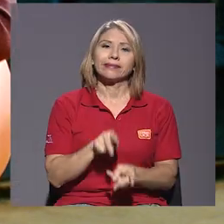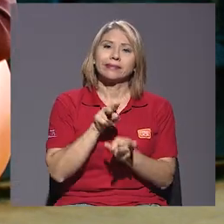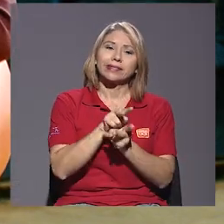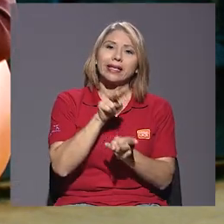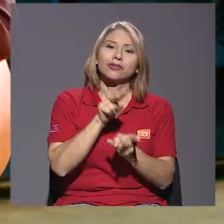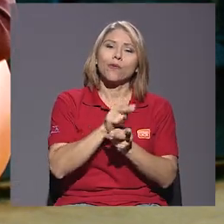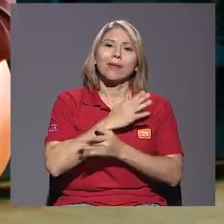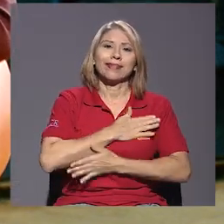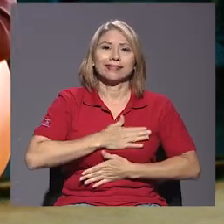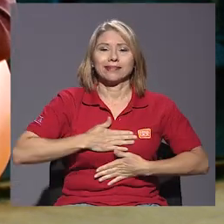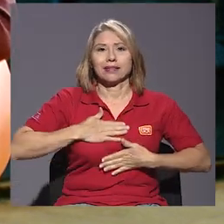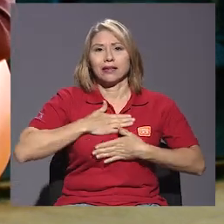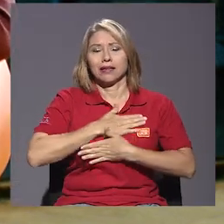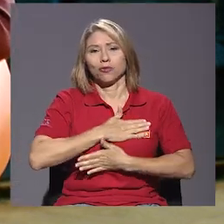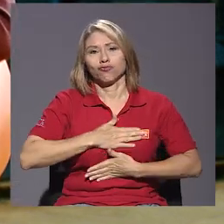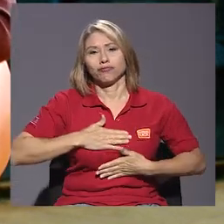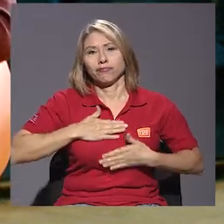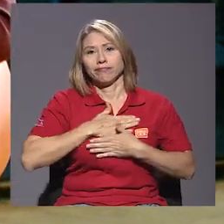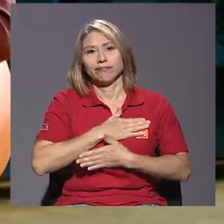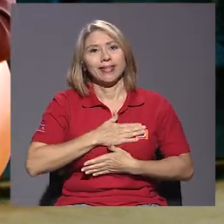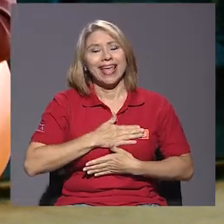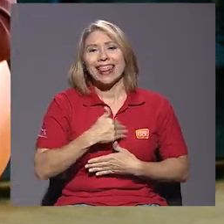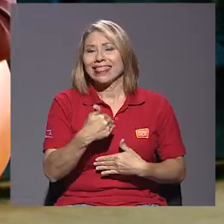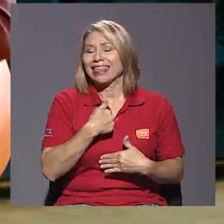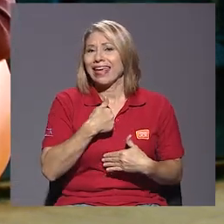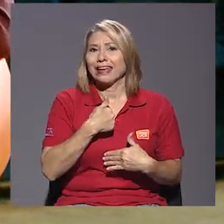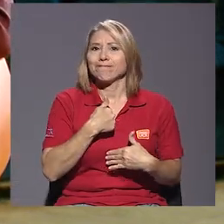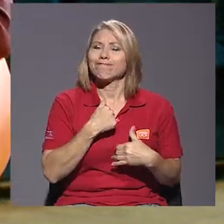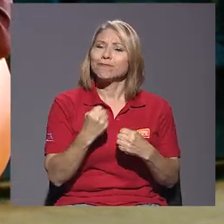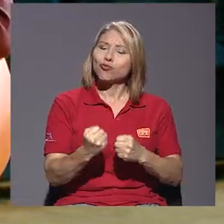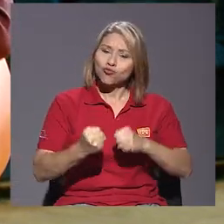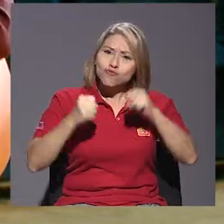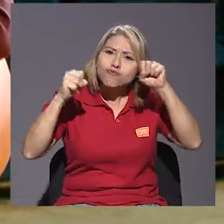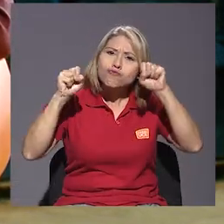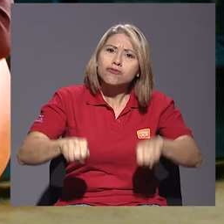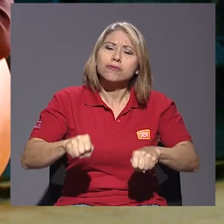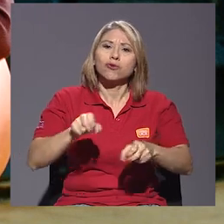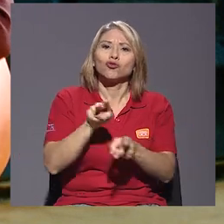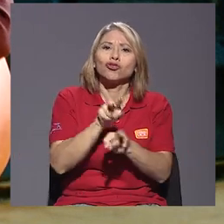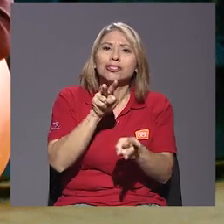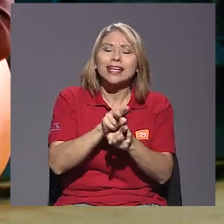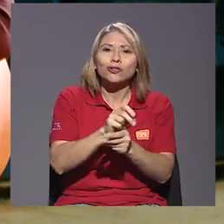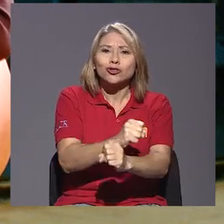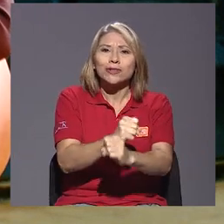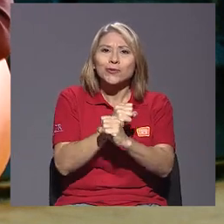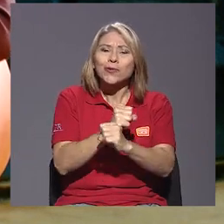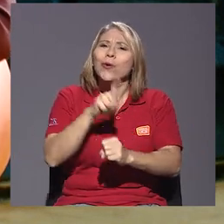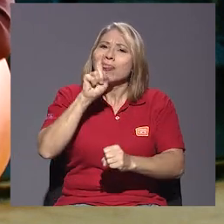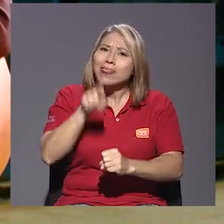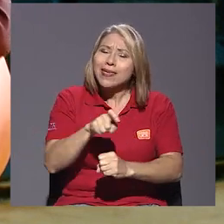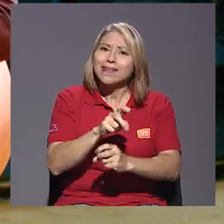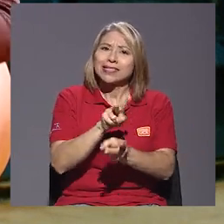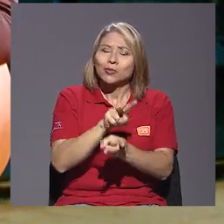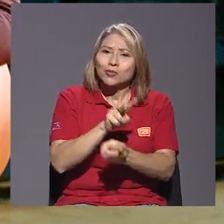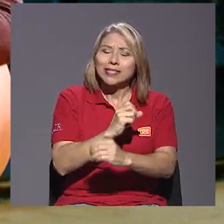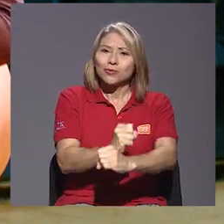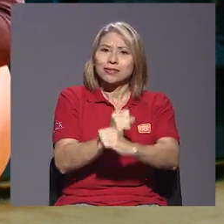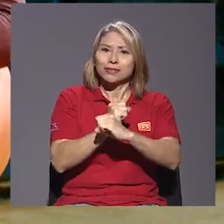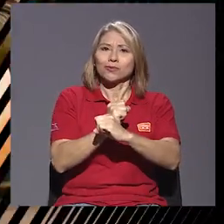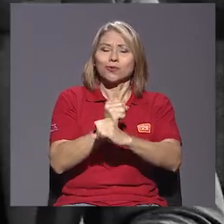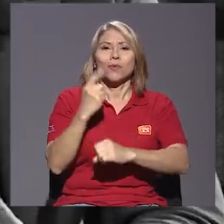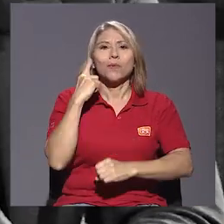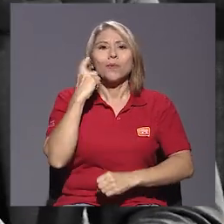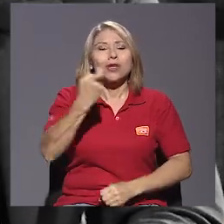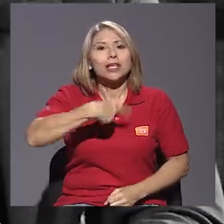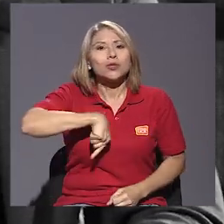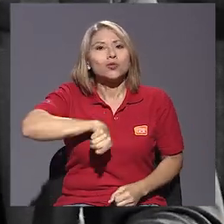El sexo placentero tiene todo el potencial de ser un sexo seguro. Y debería ser un sexo seguro. Porque entonces estamos